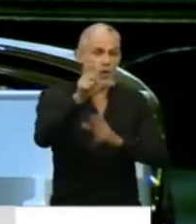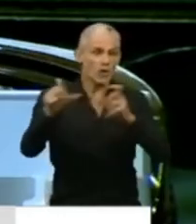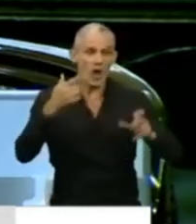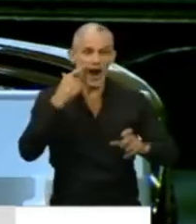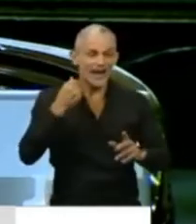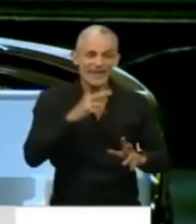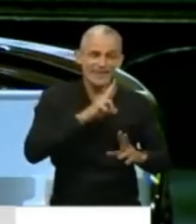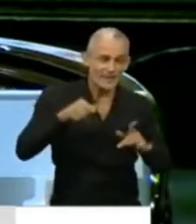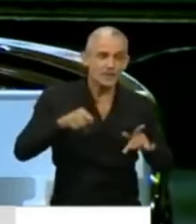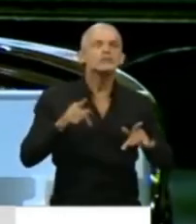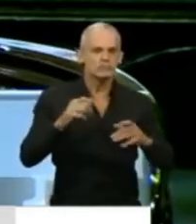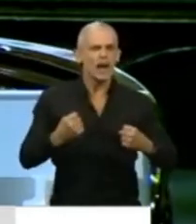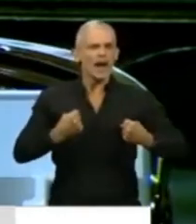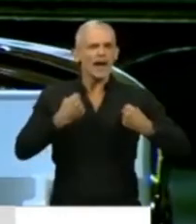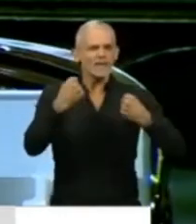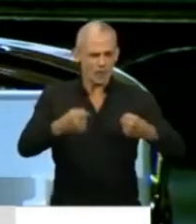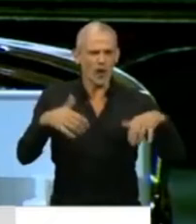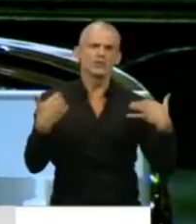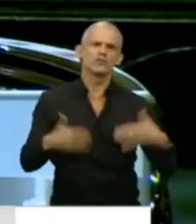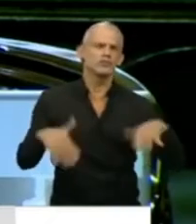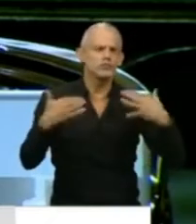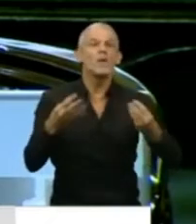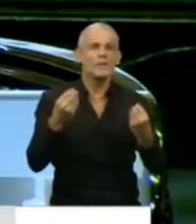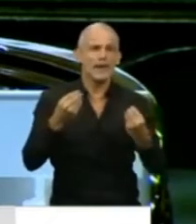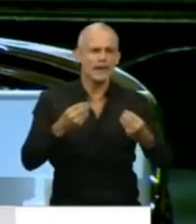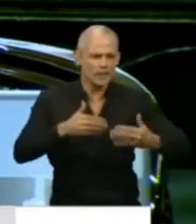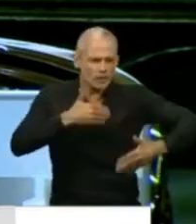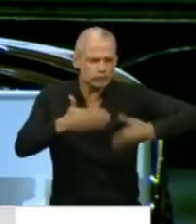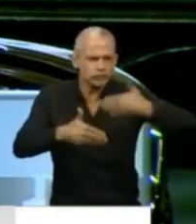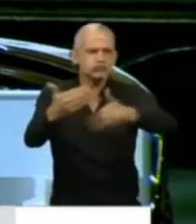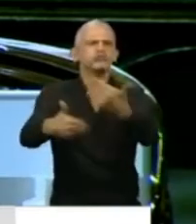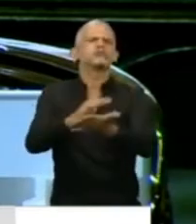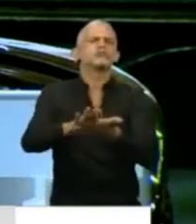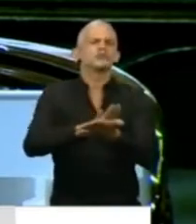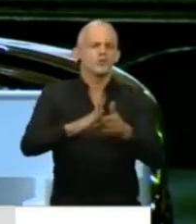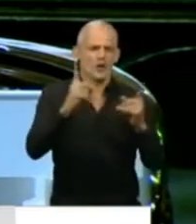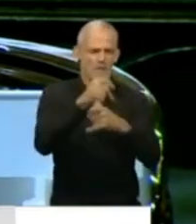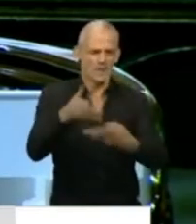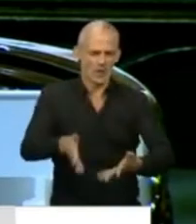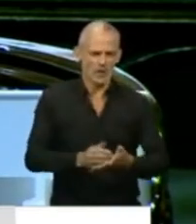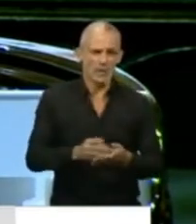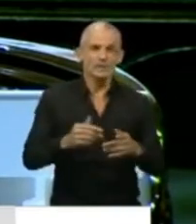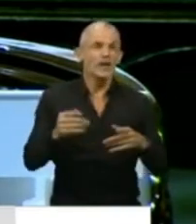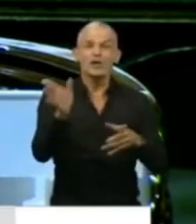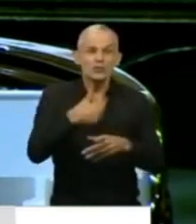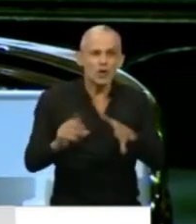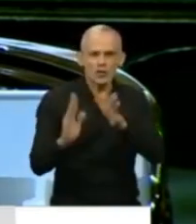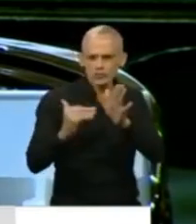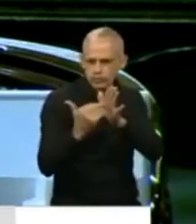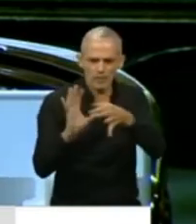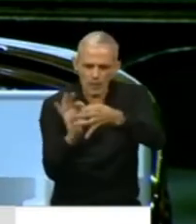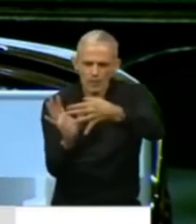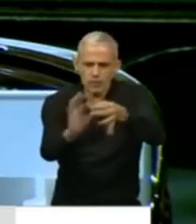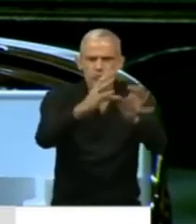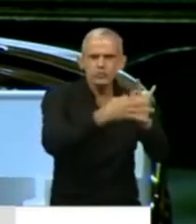argentinas, estamos haciendo un esfuerzo enorme para salir adelante. Todos dependemos de todos para salir